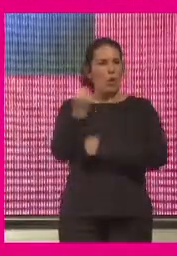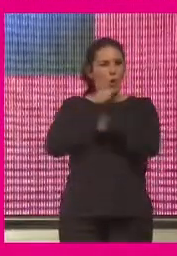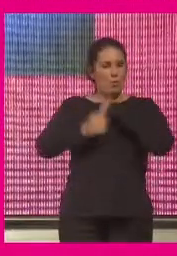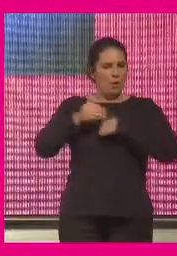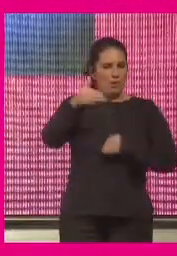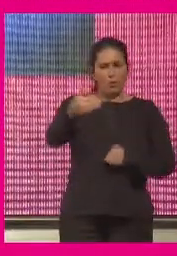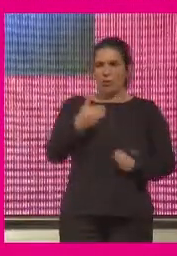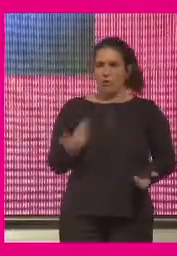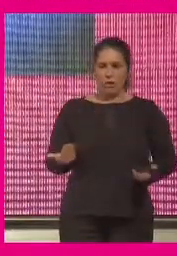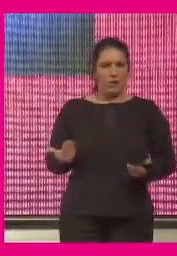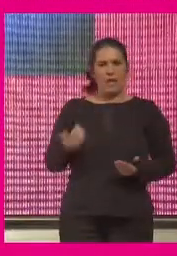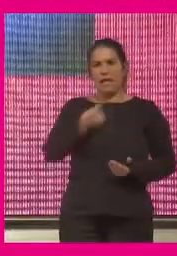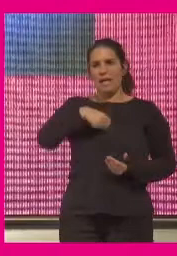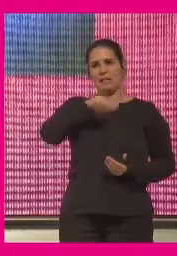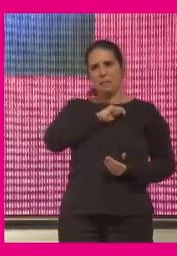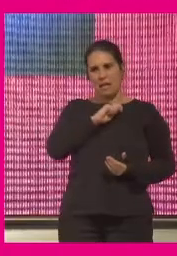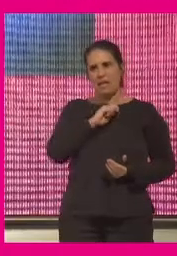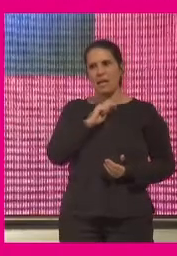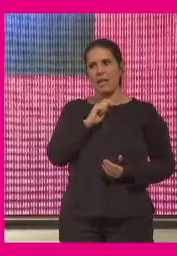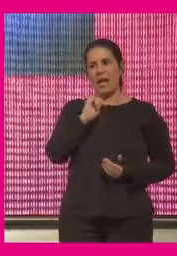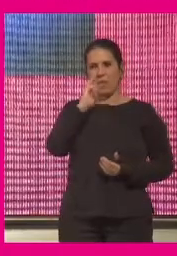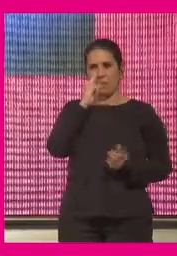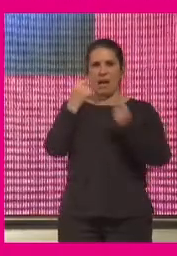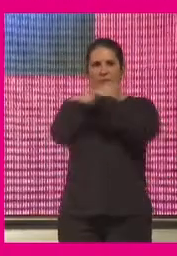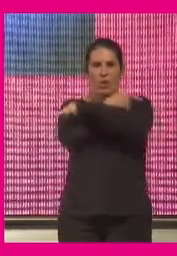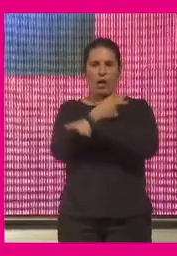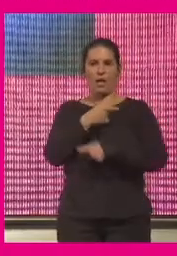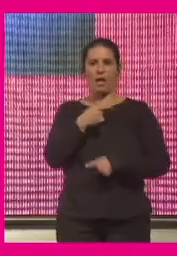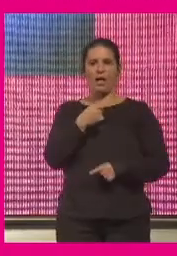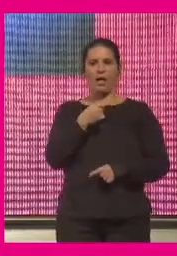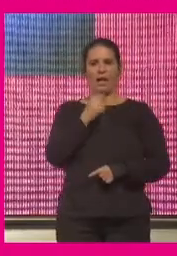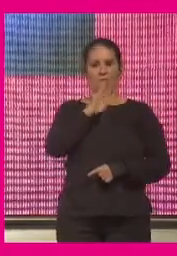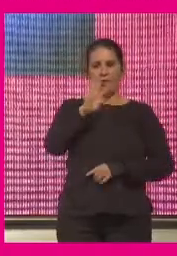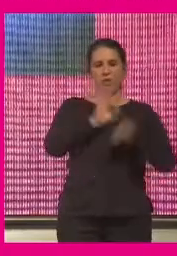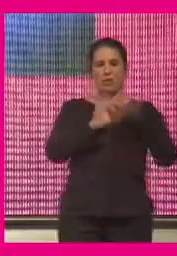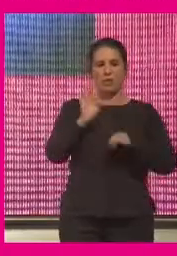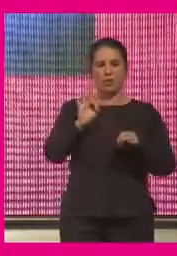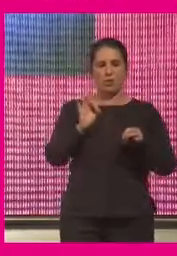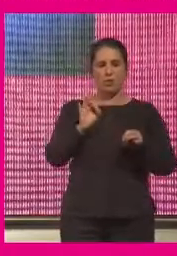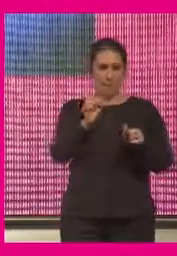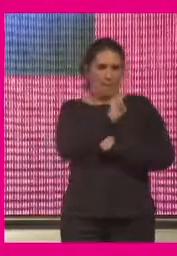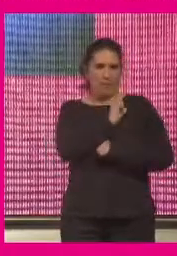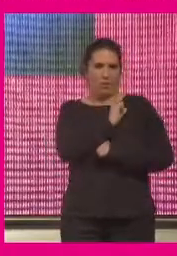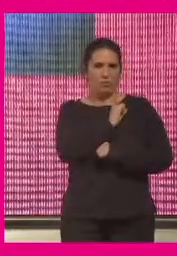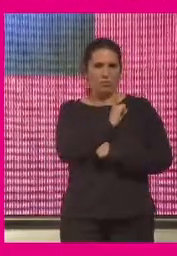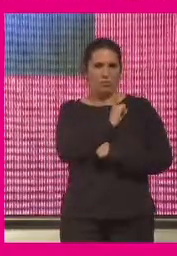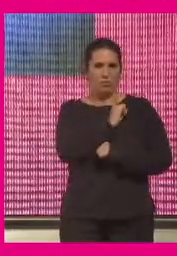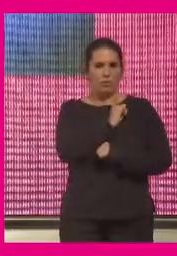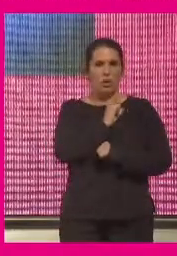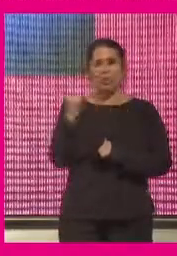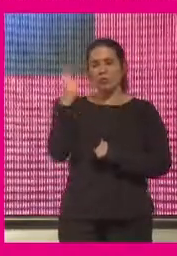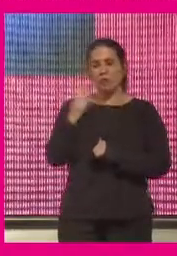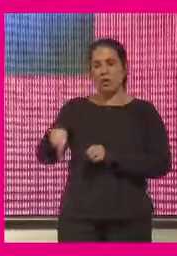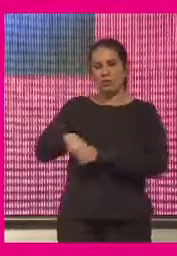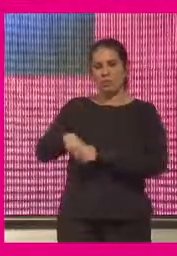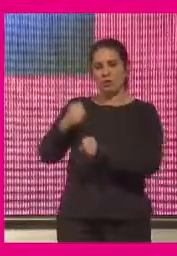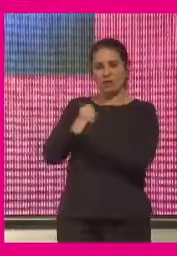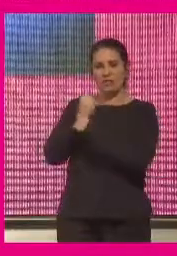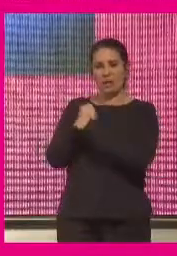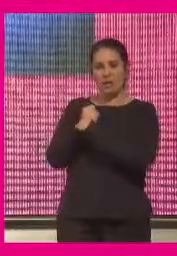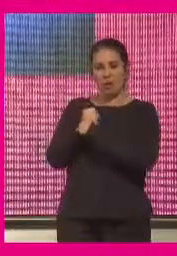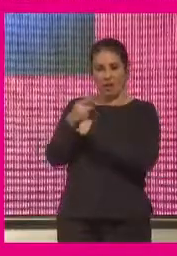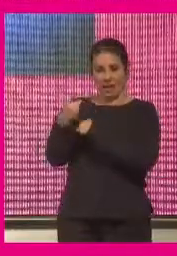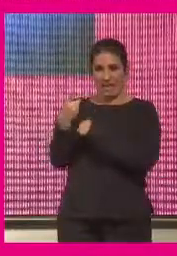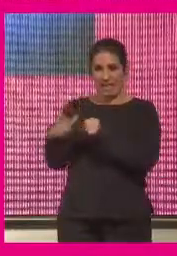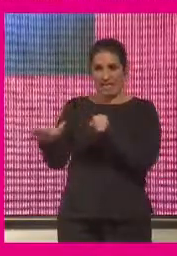España se puede encontrar con la paradoja de tener un 14% de un par estructural y tener dos millones de puestos de trabajo que el mercado